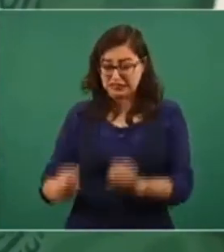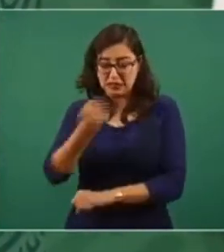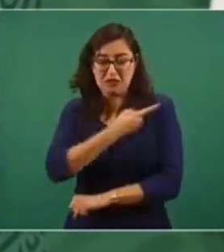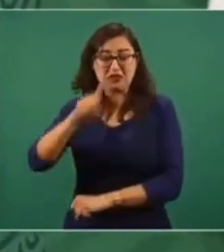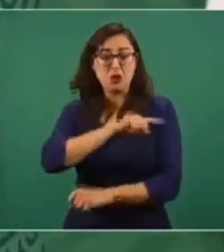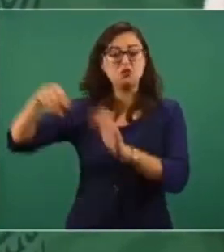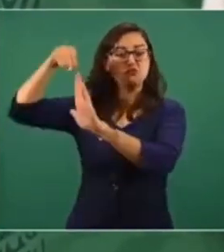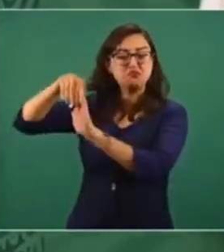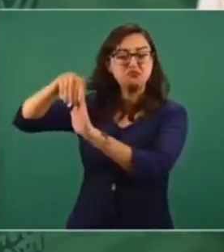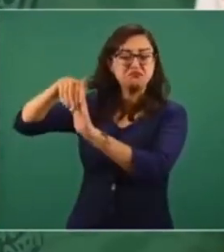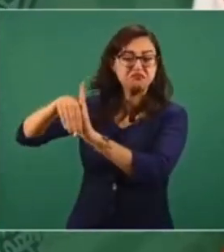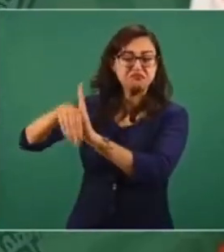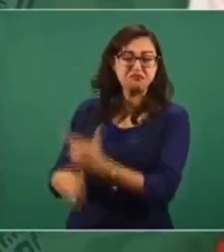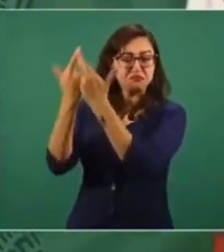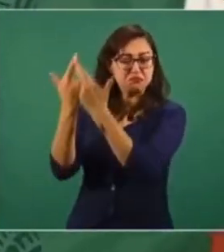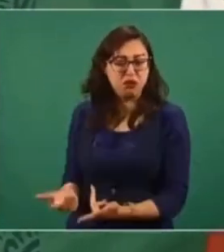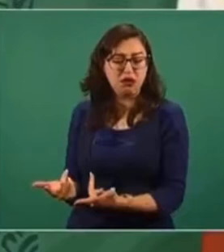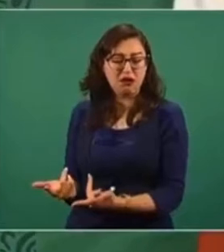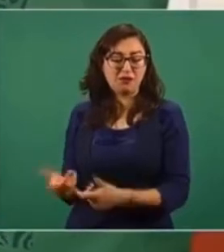salud pública.